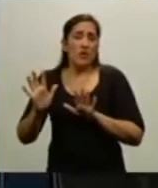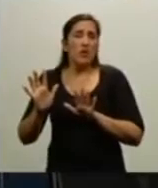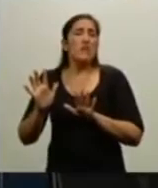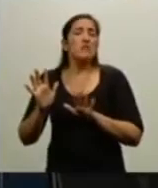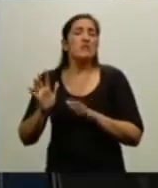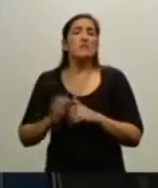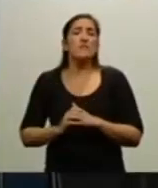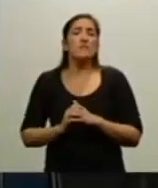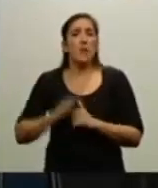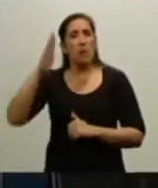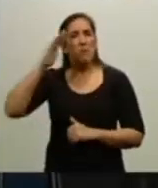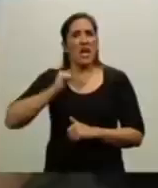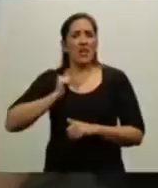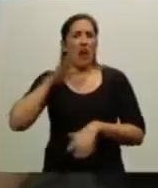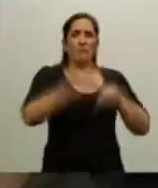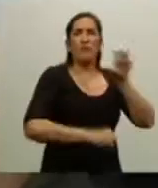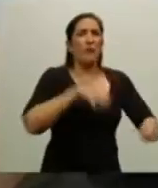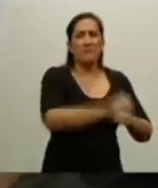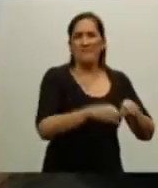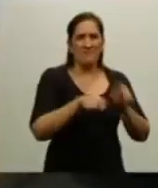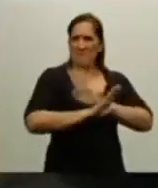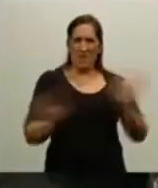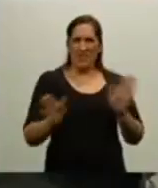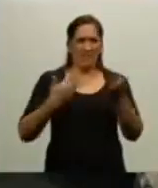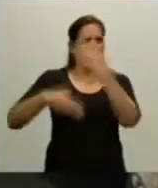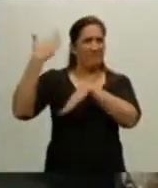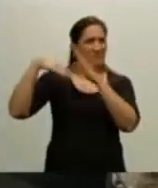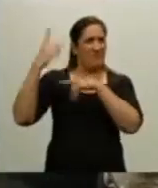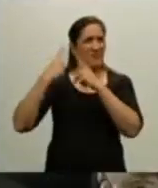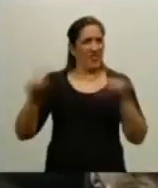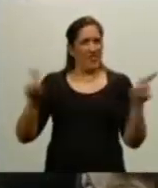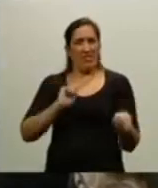orden militar son más sutiles,